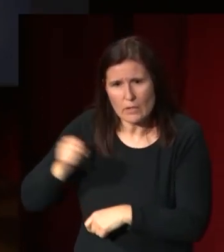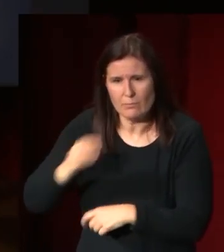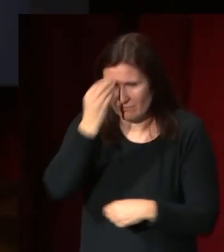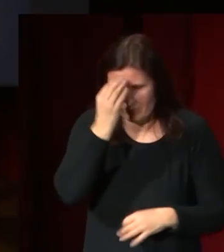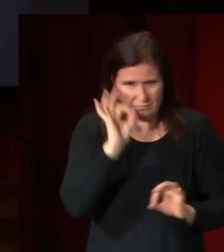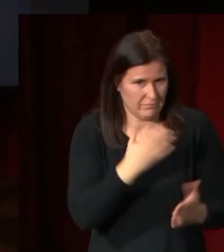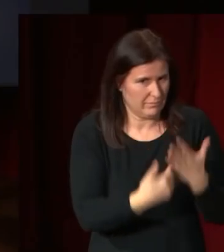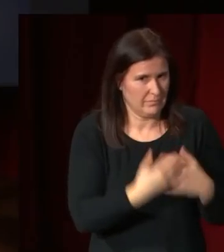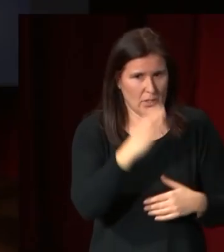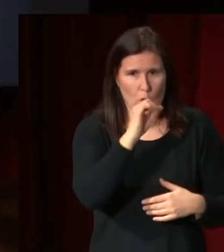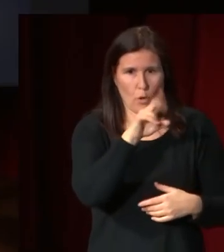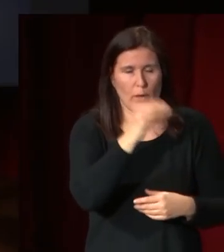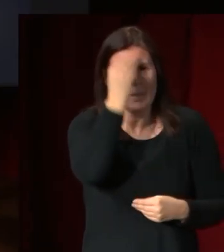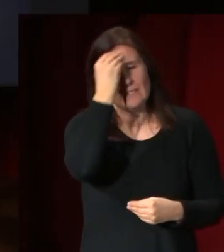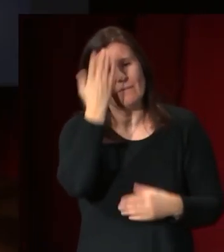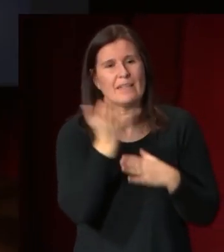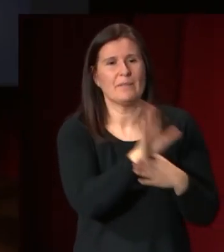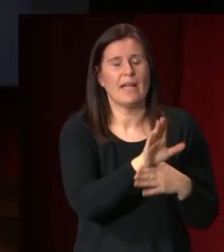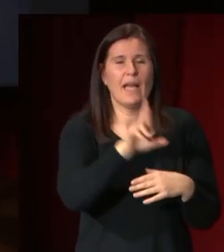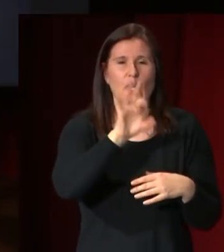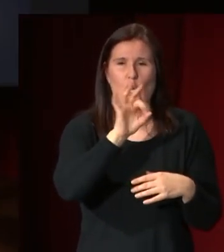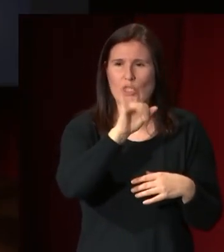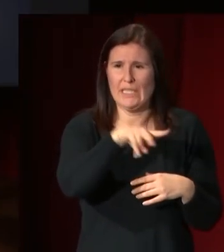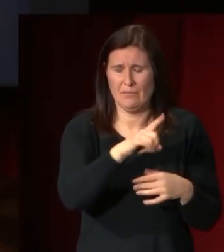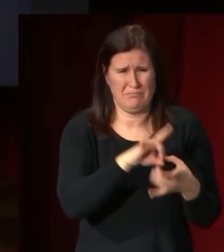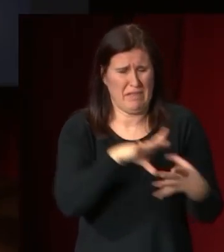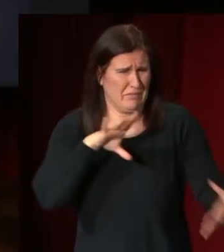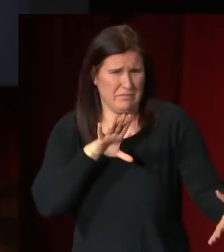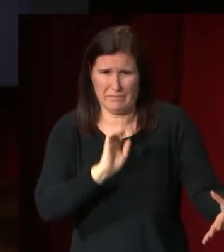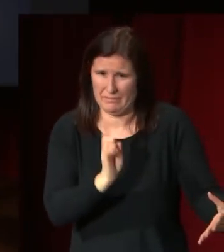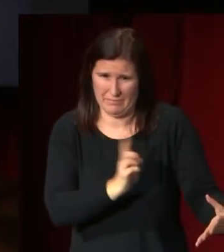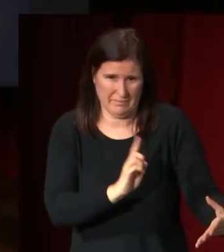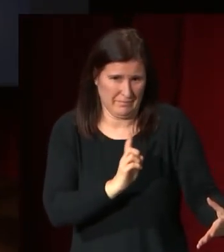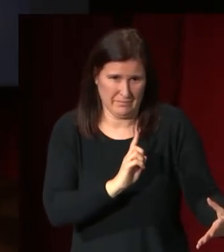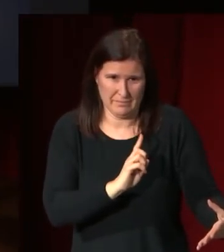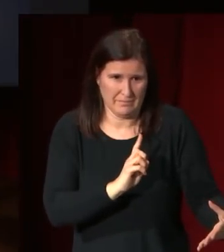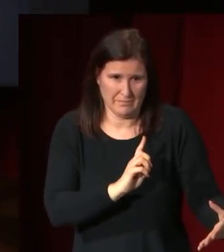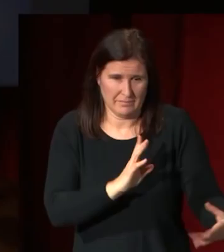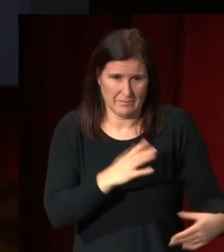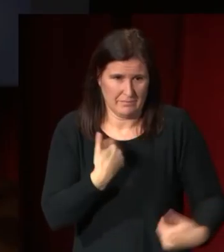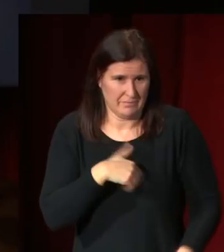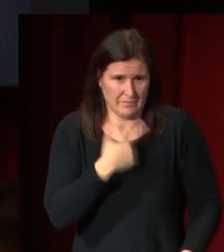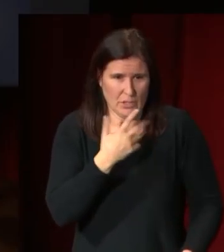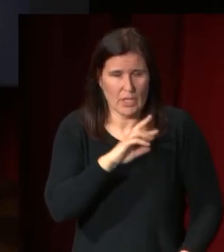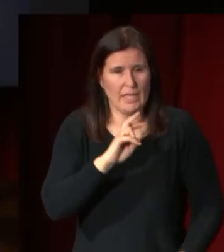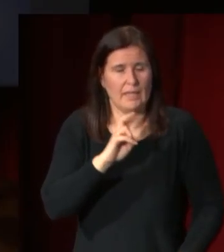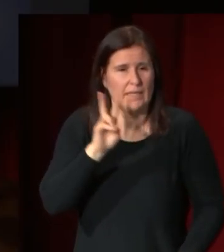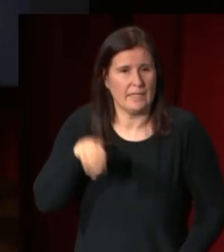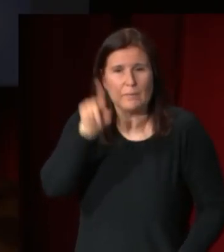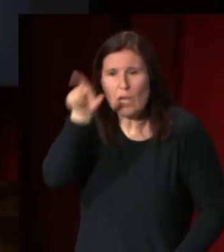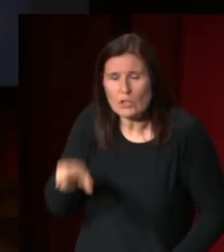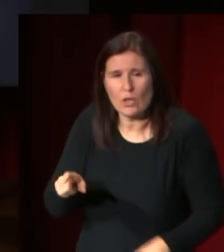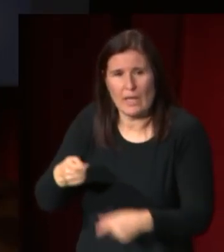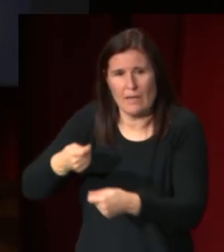sino que además se pensaba que representaba a rossini y nada que ver ya digo que es el es el marchante del